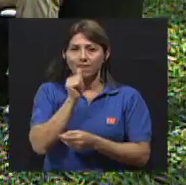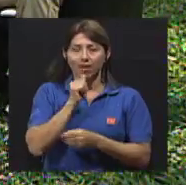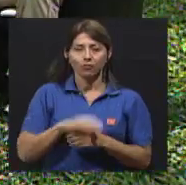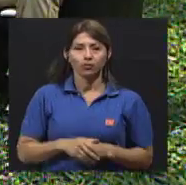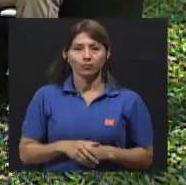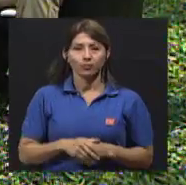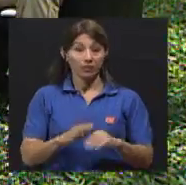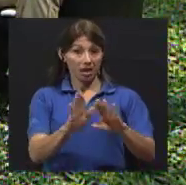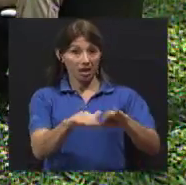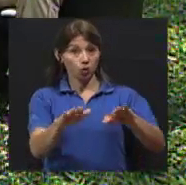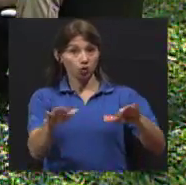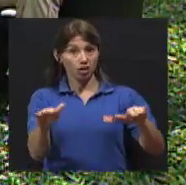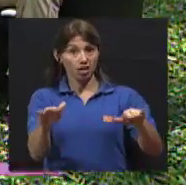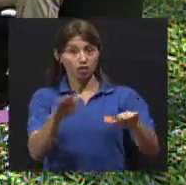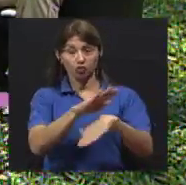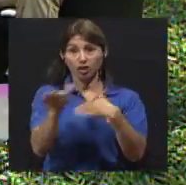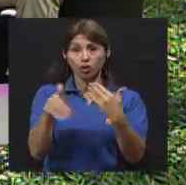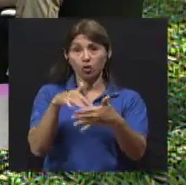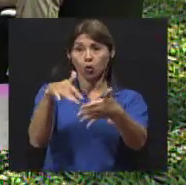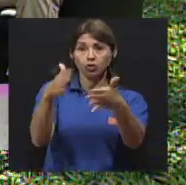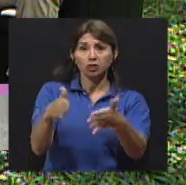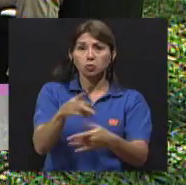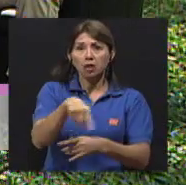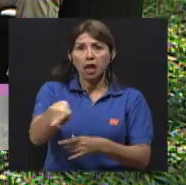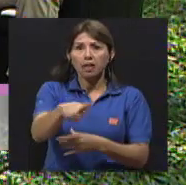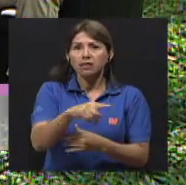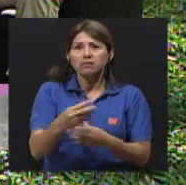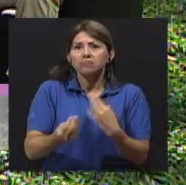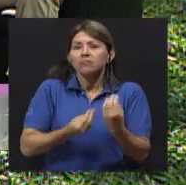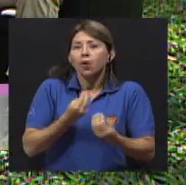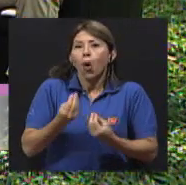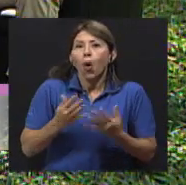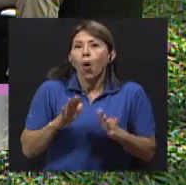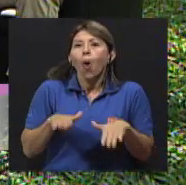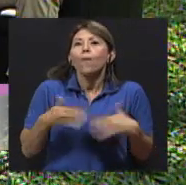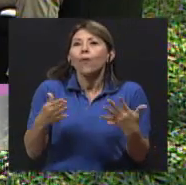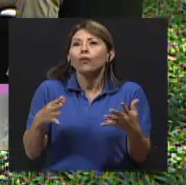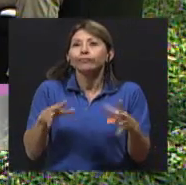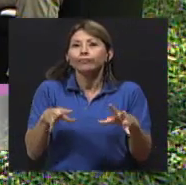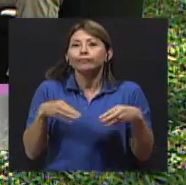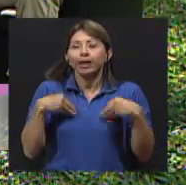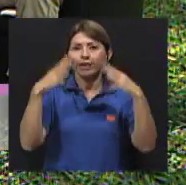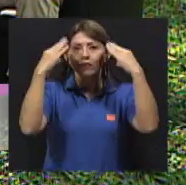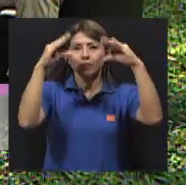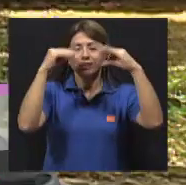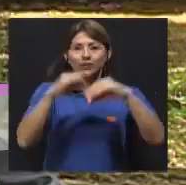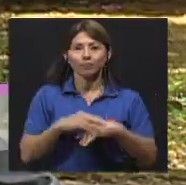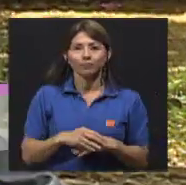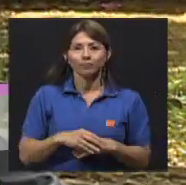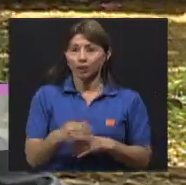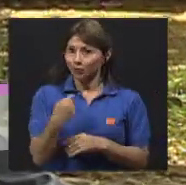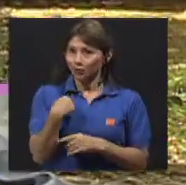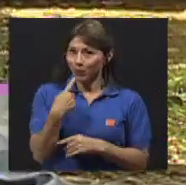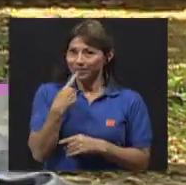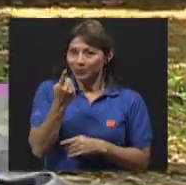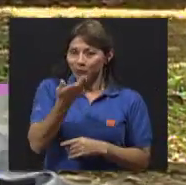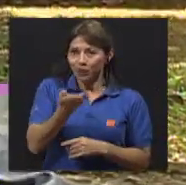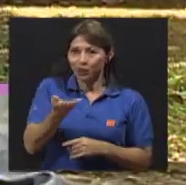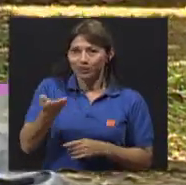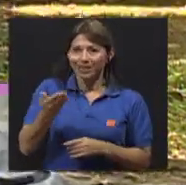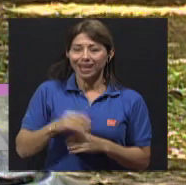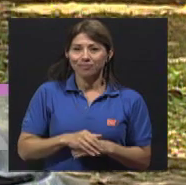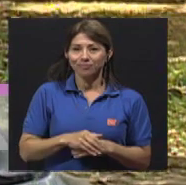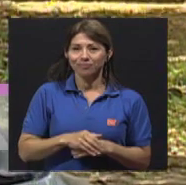reciben los niños y los estudiantes en términos generales? ¿Cómo les recibe esta información? ¿Cómo lo valoran ustedes? Yo les voy a decir una cosita.